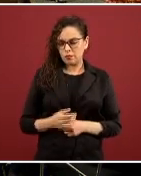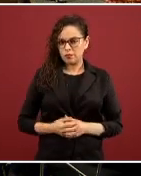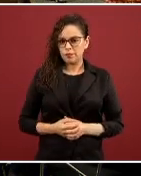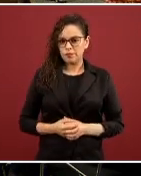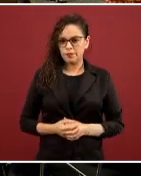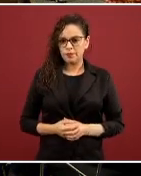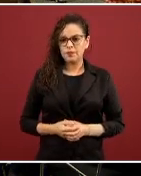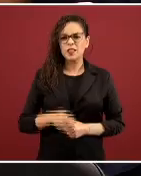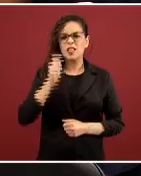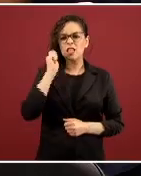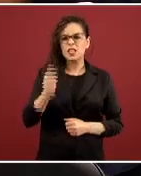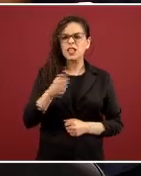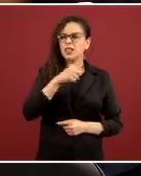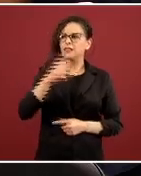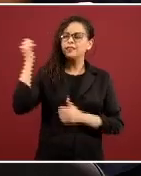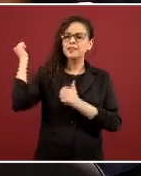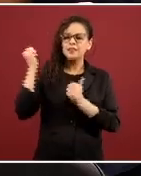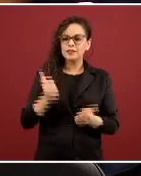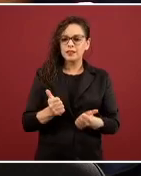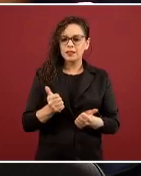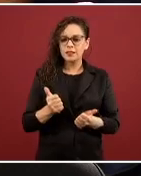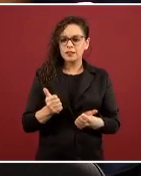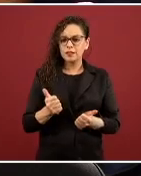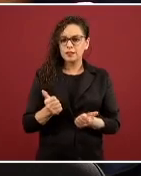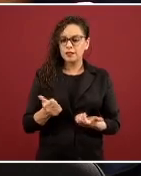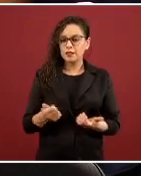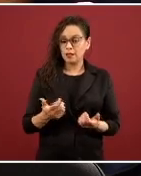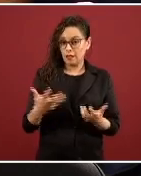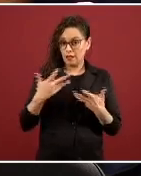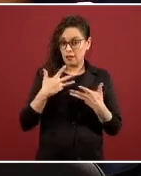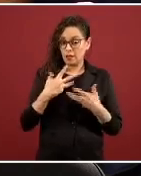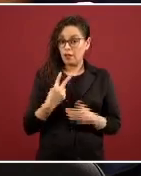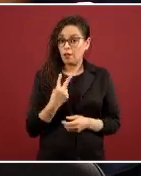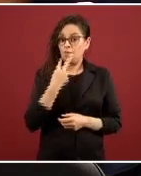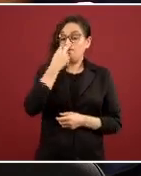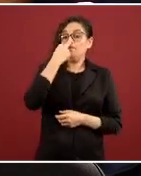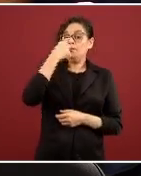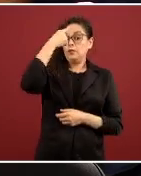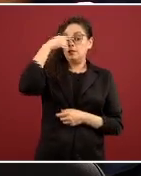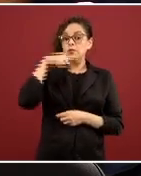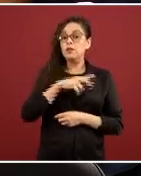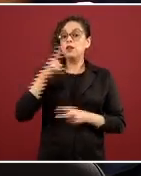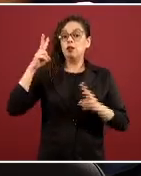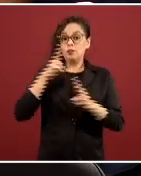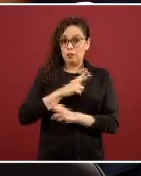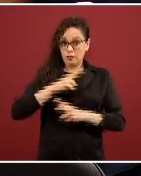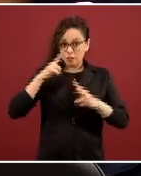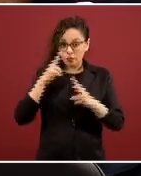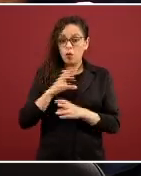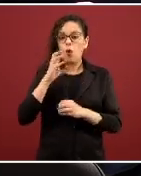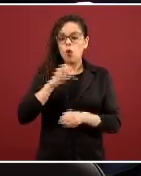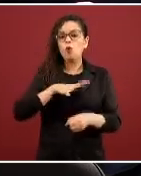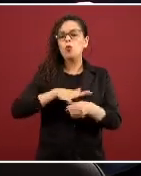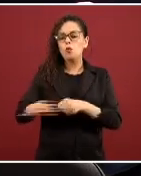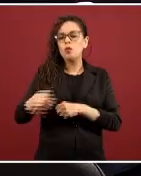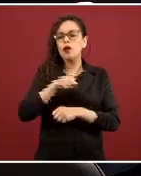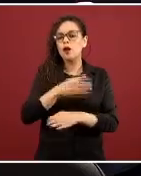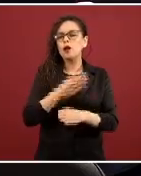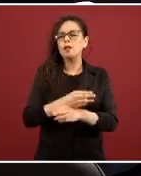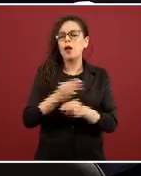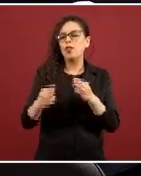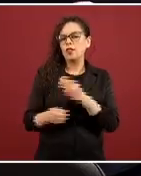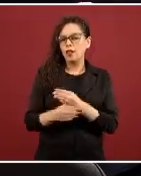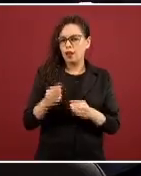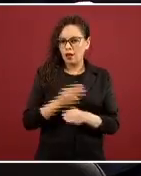Exactamente qué trae, cuál es la cantidad que trae, trae ventiladores, trae qué tipo de insumos, y si es el único,